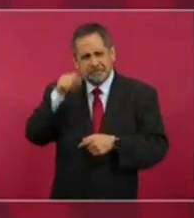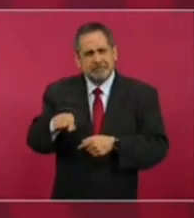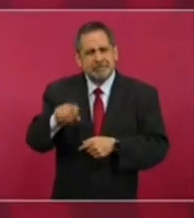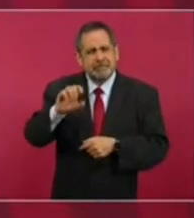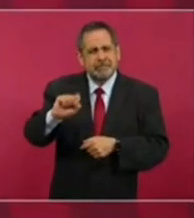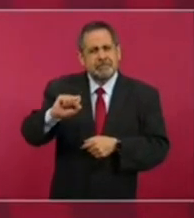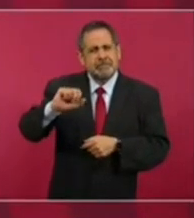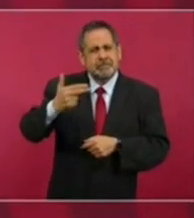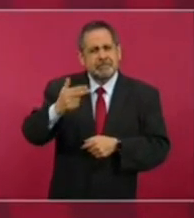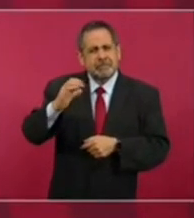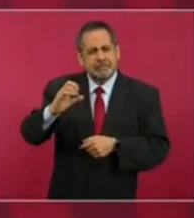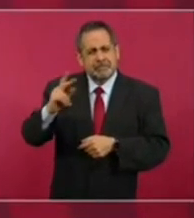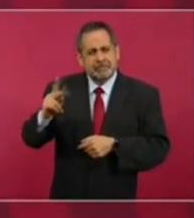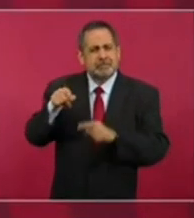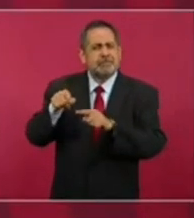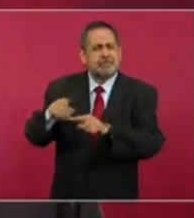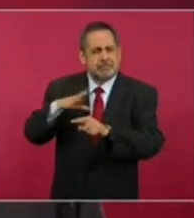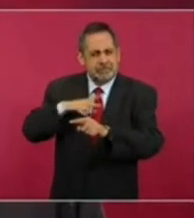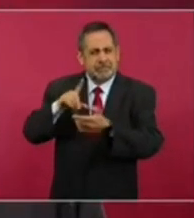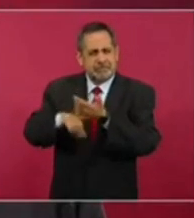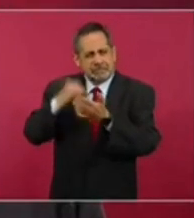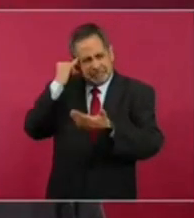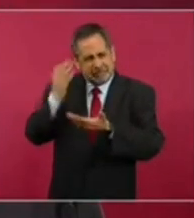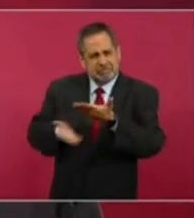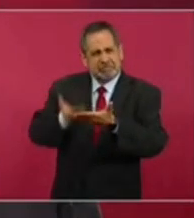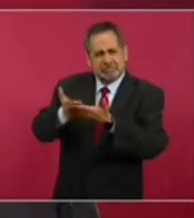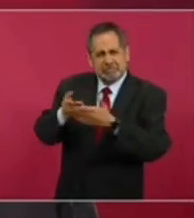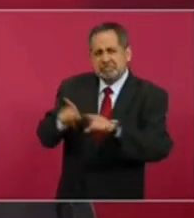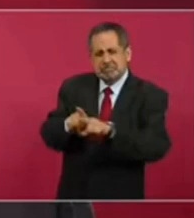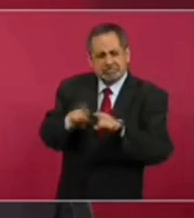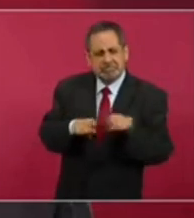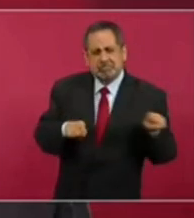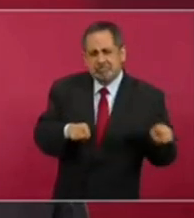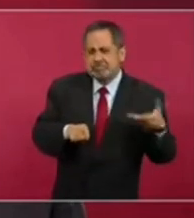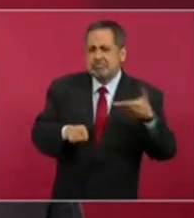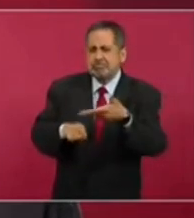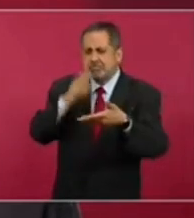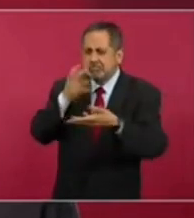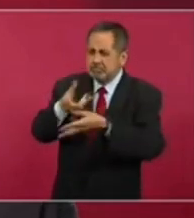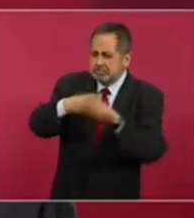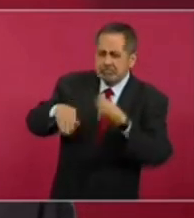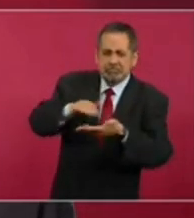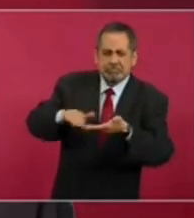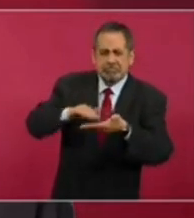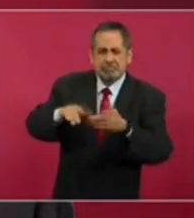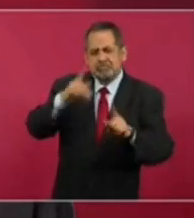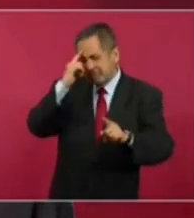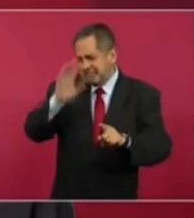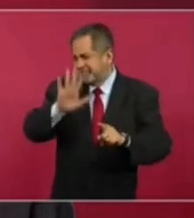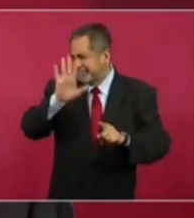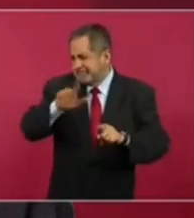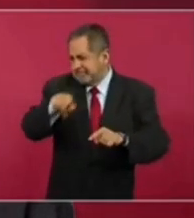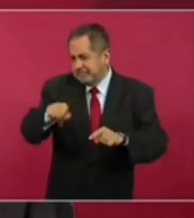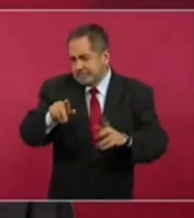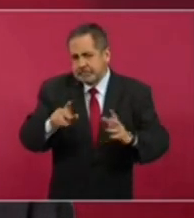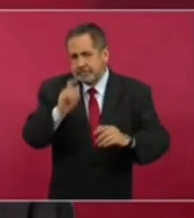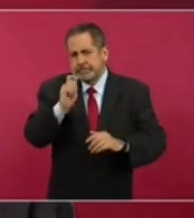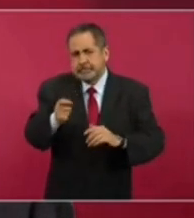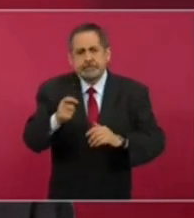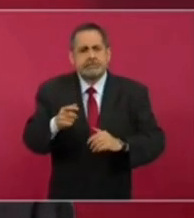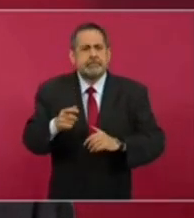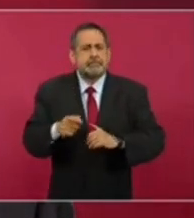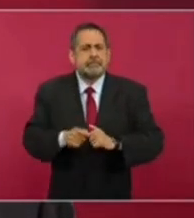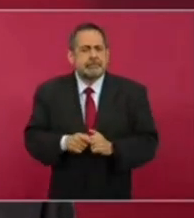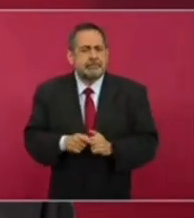un planteamiento sobre eso, porque se trata de